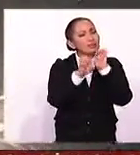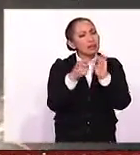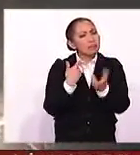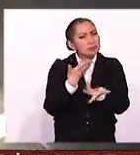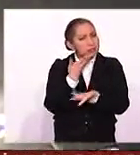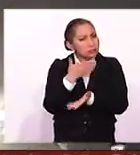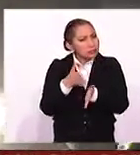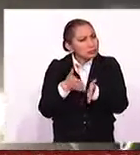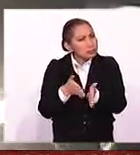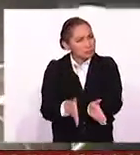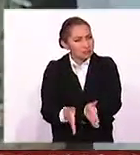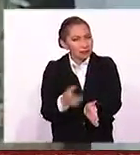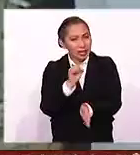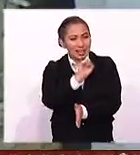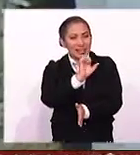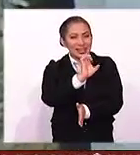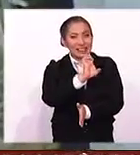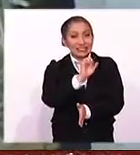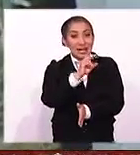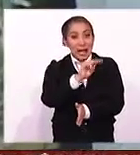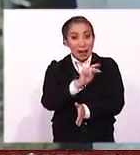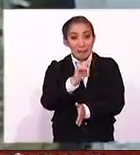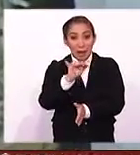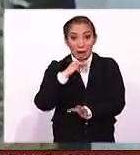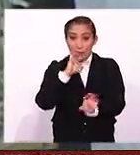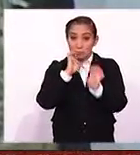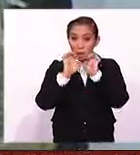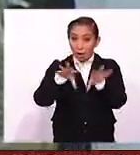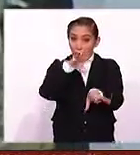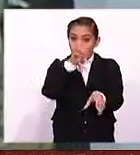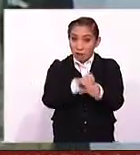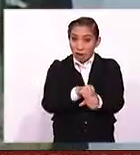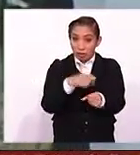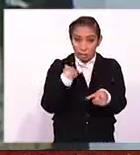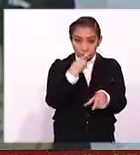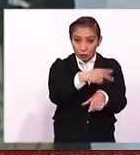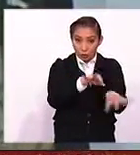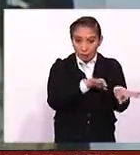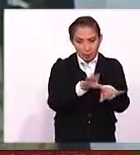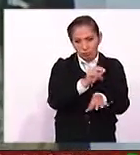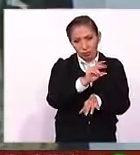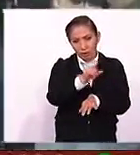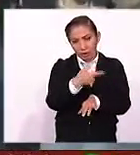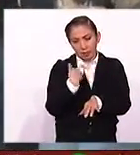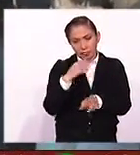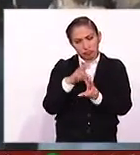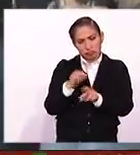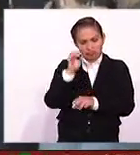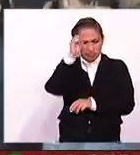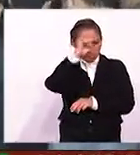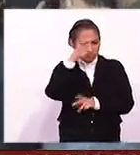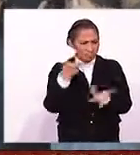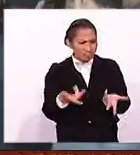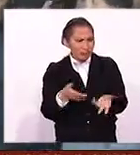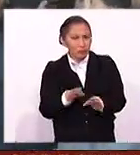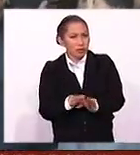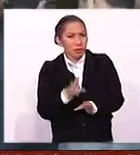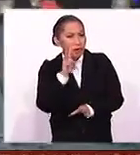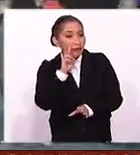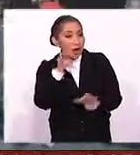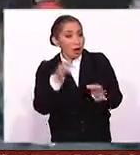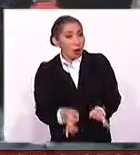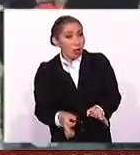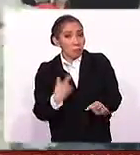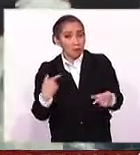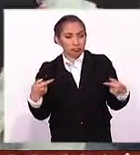condujo, aunque Sean Penn no es un periodista de tiempo completo, muchas personas, analistas, están comentando que no se vio el tipo de